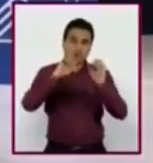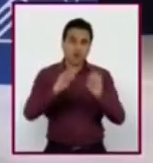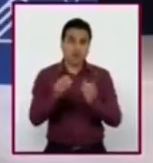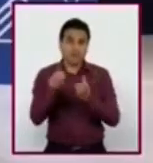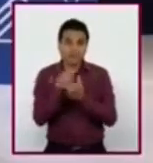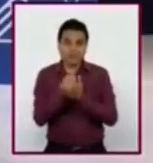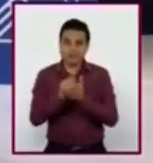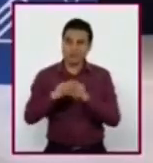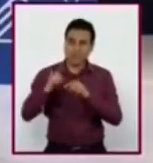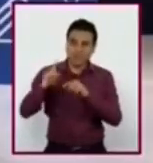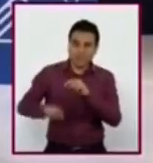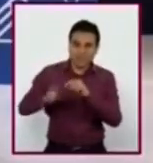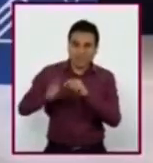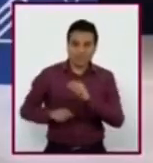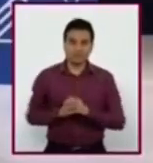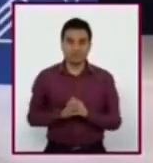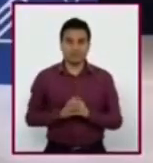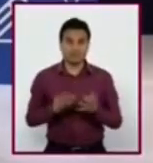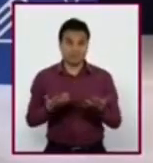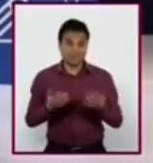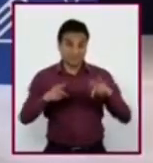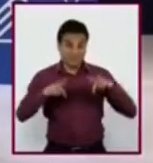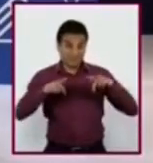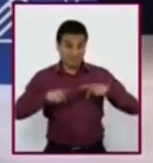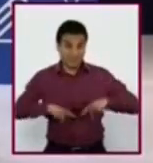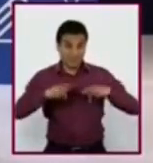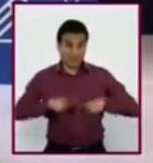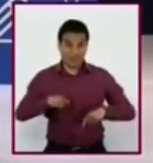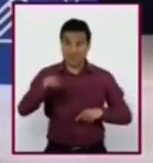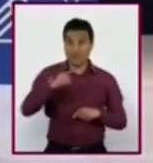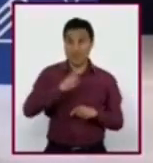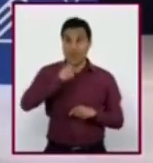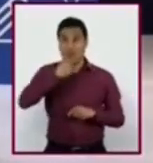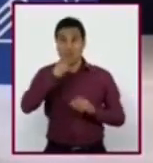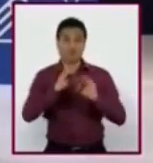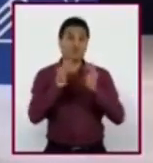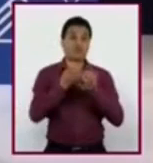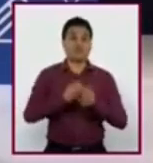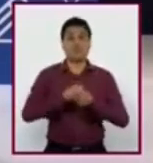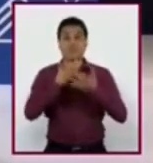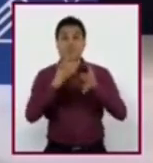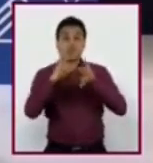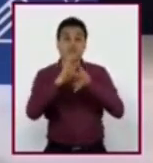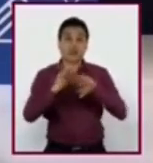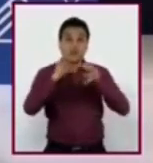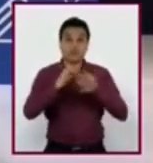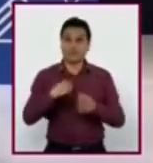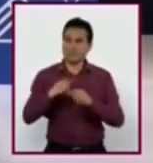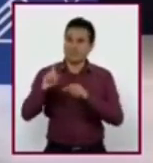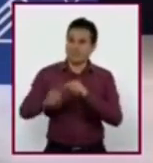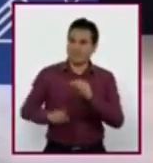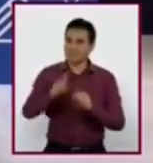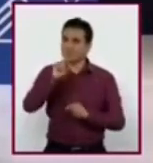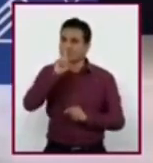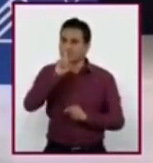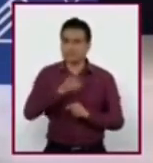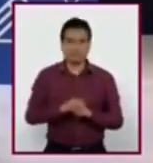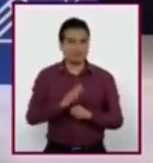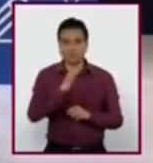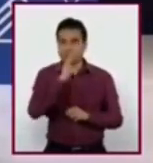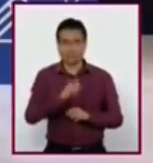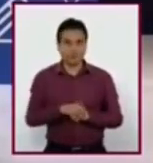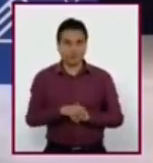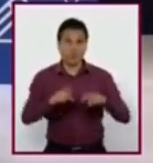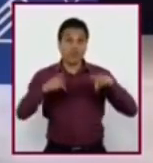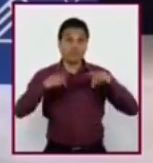Es decir, nadie puede limitar nuestra manera de hablar y expresarnos. No importa si estamos en un contexto público,